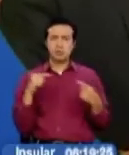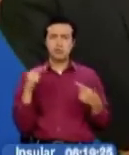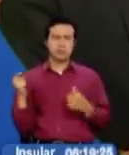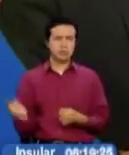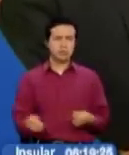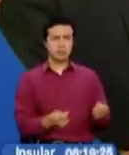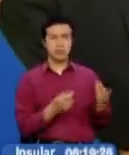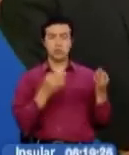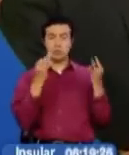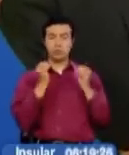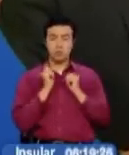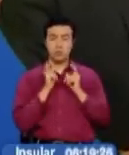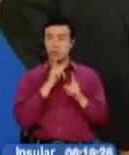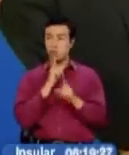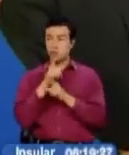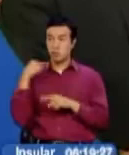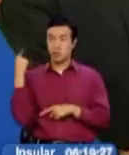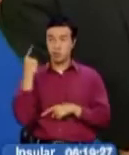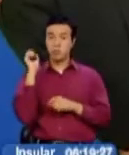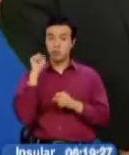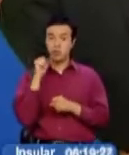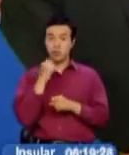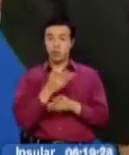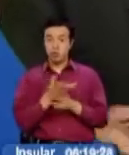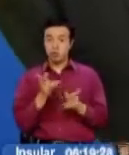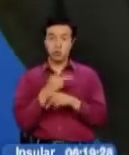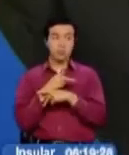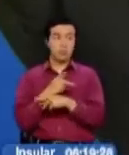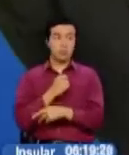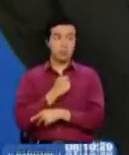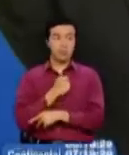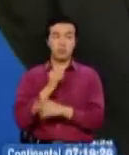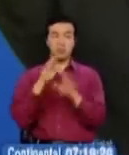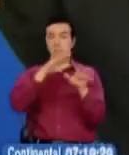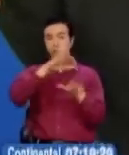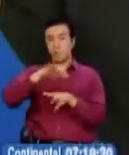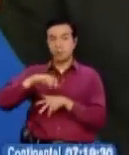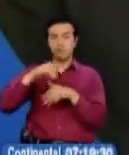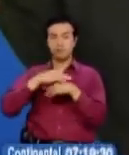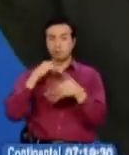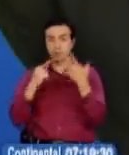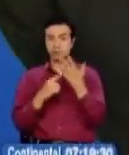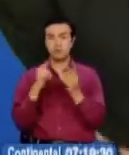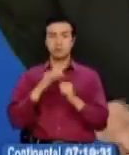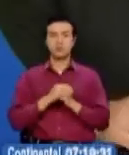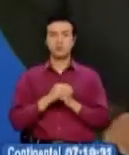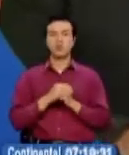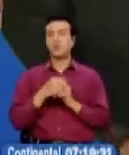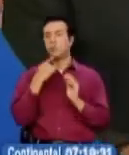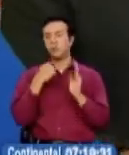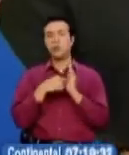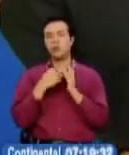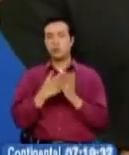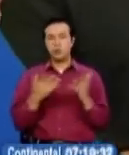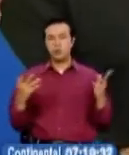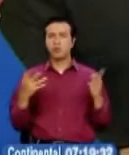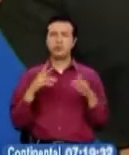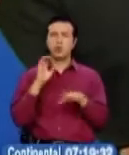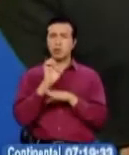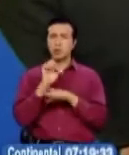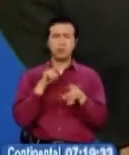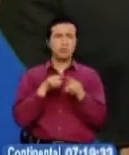hoy van a ser una gran oportunidad, donde nosotros podríamos entrar con nuestra producción agropecuaria, por ejemplo, en algunos productos donde el Ecuador es muy, muy